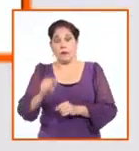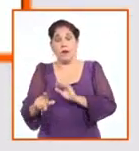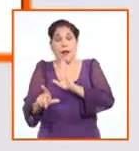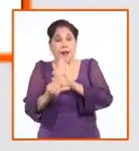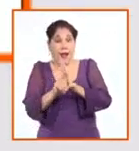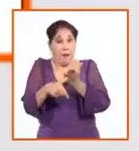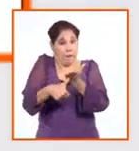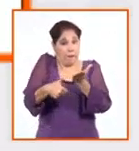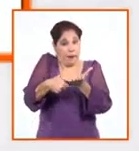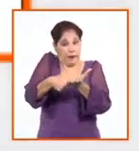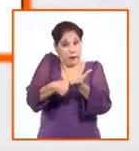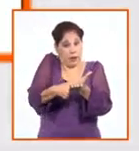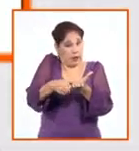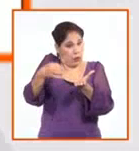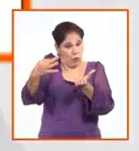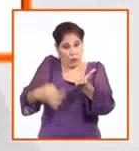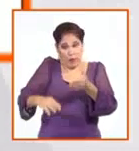de Cuba,